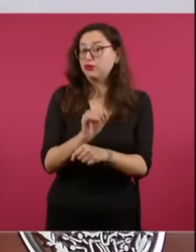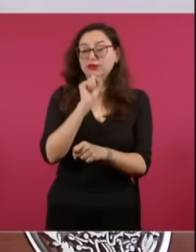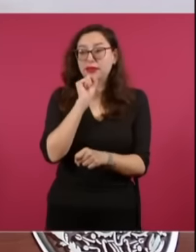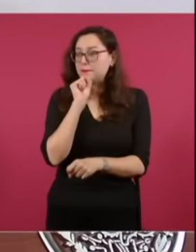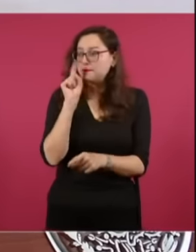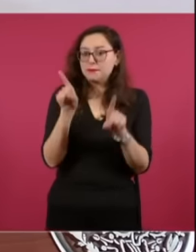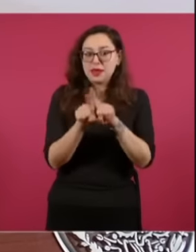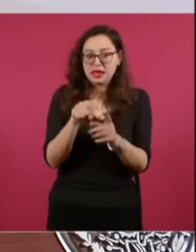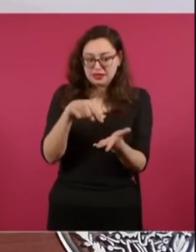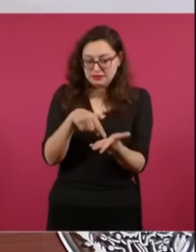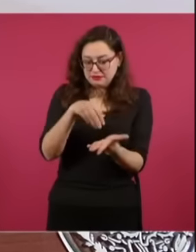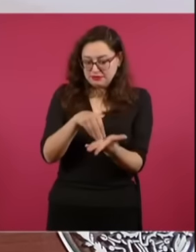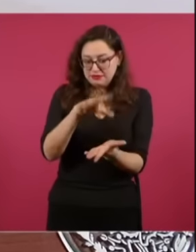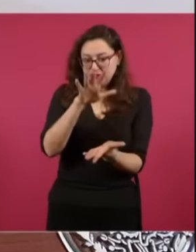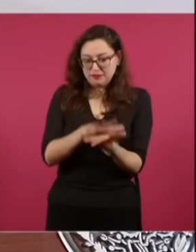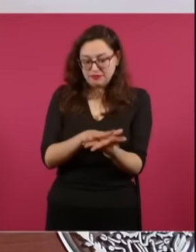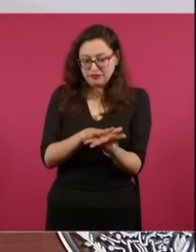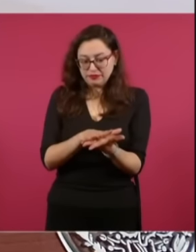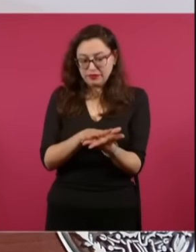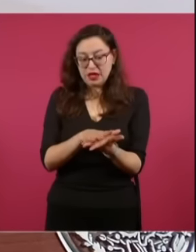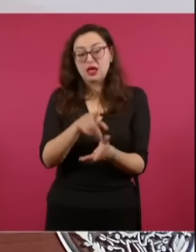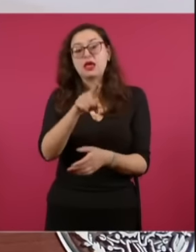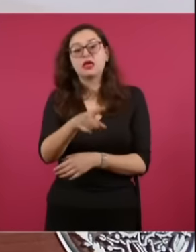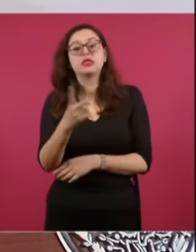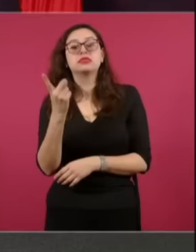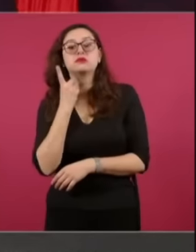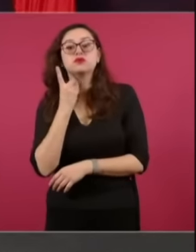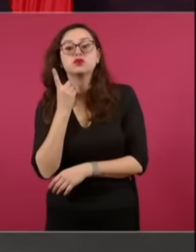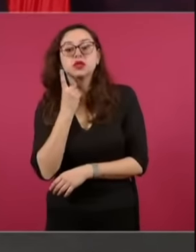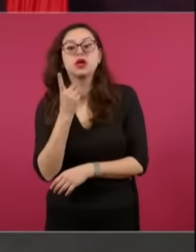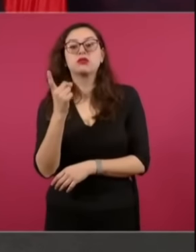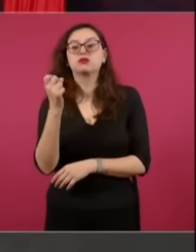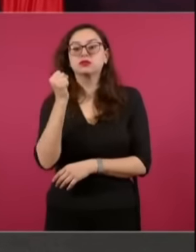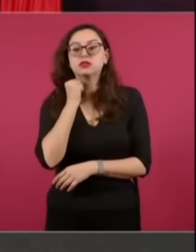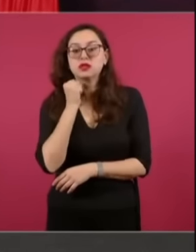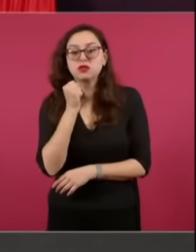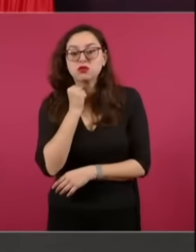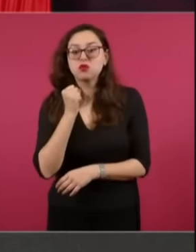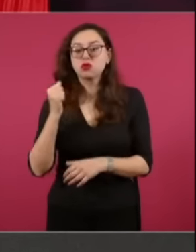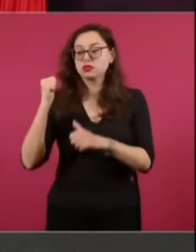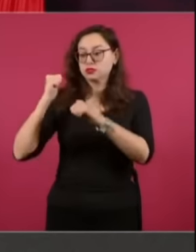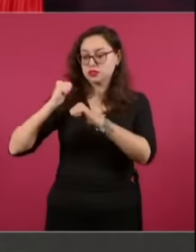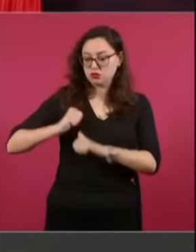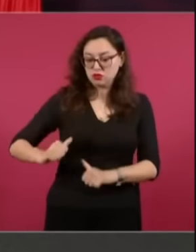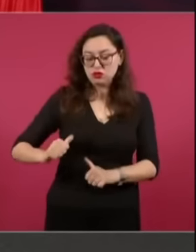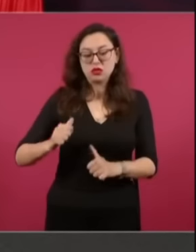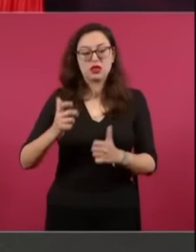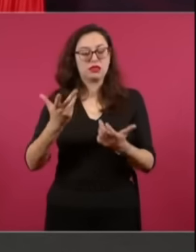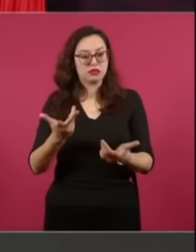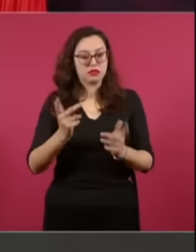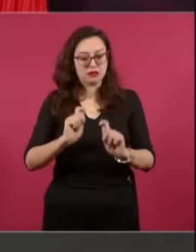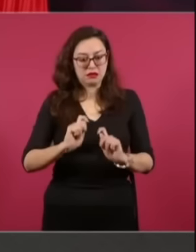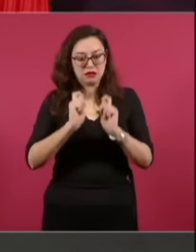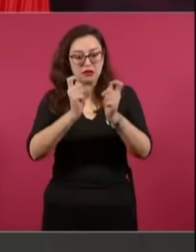cuando se trata de una decisión que tiene que ver con la reforma constitucional